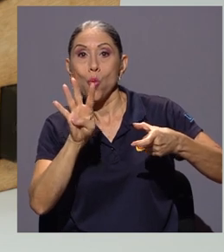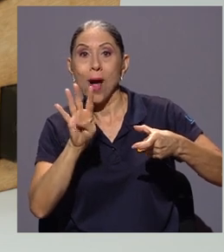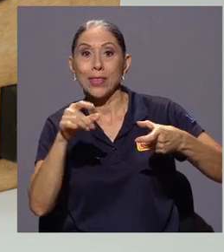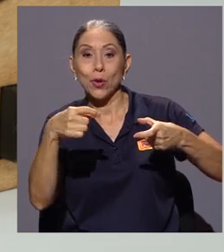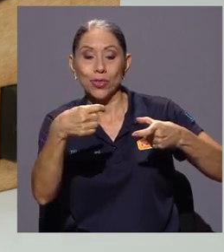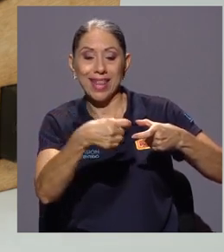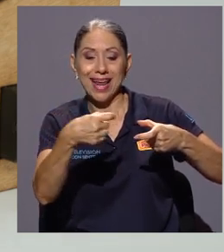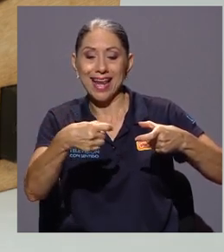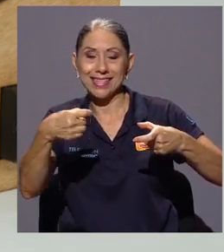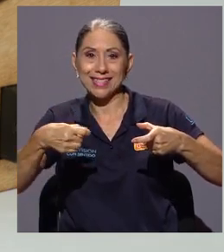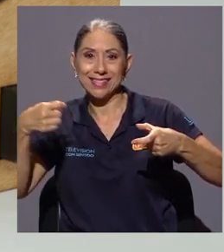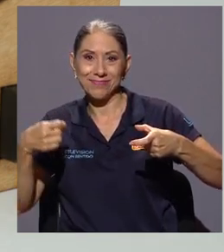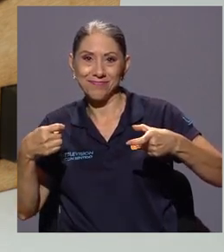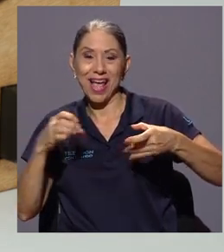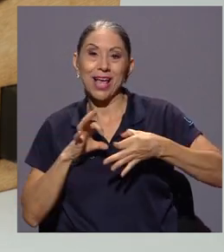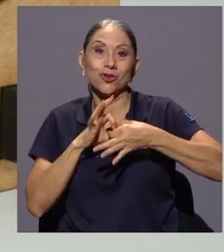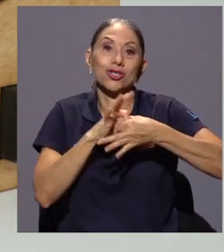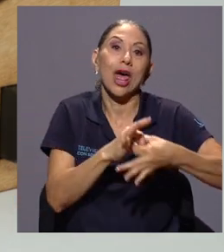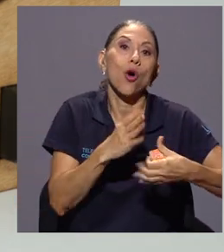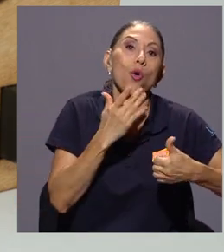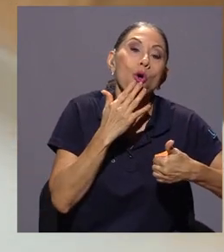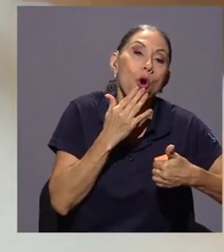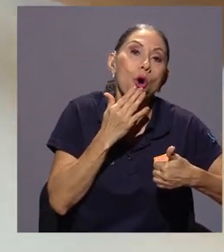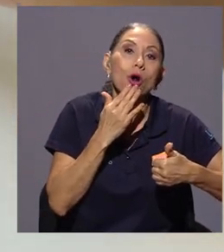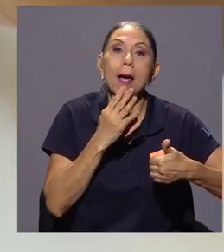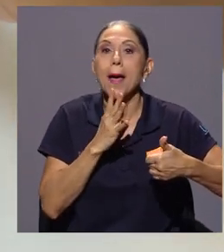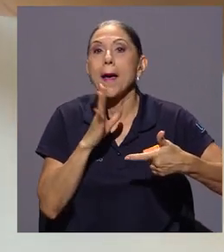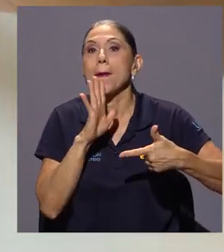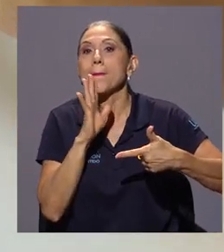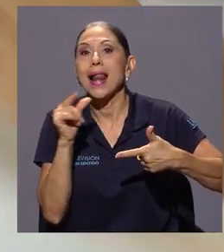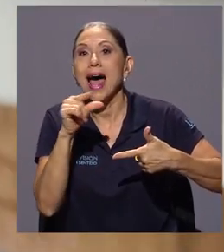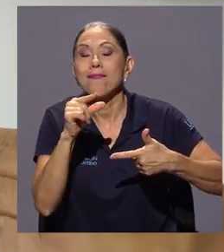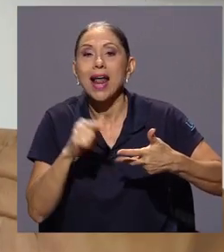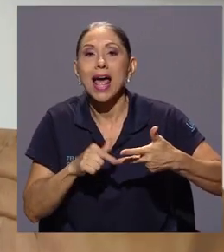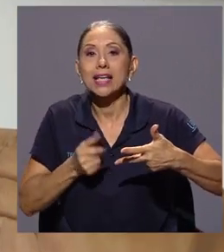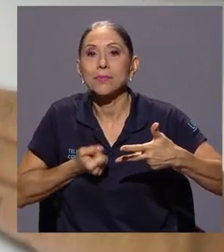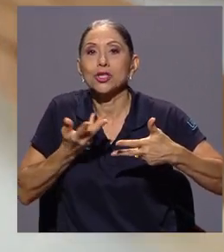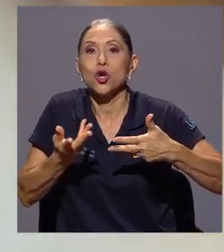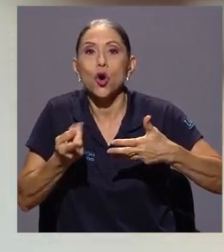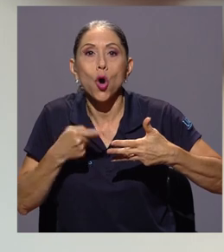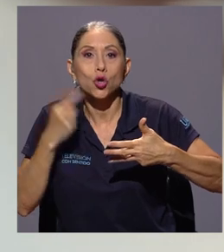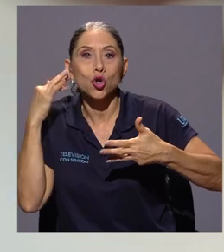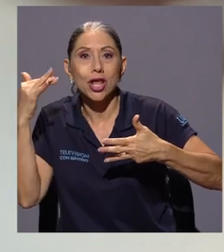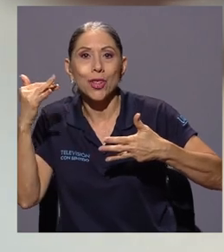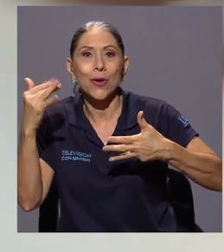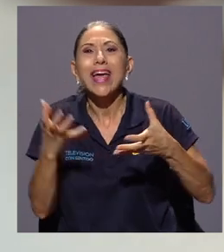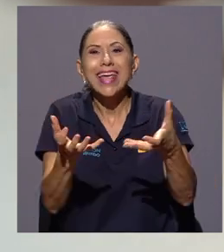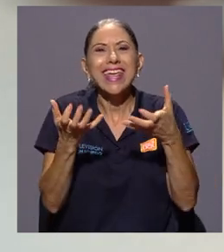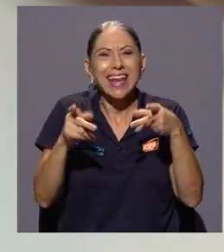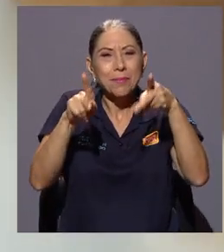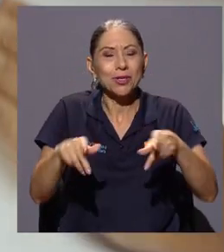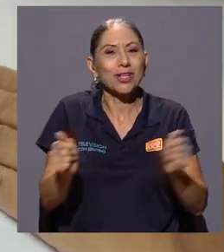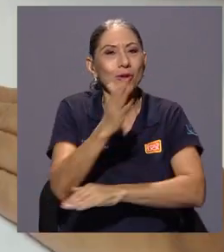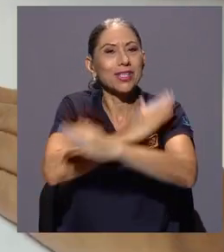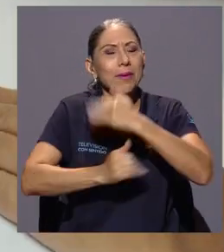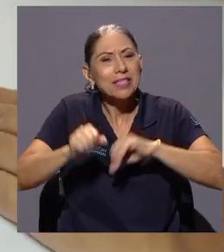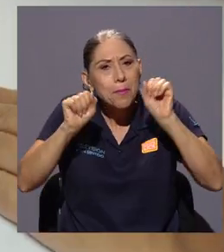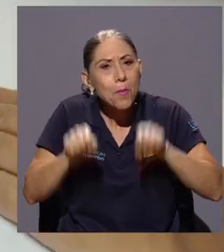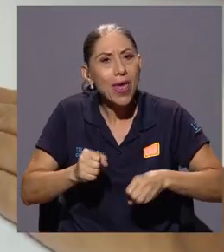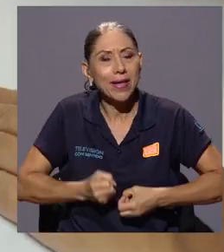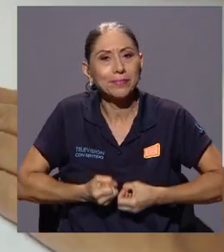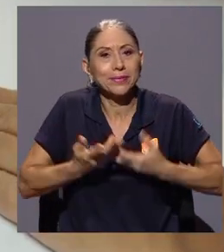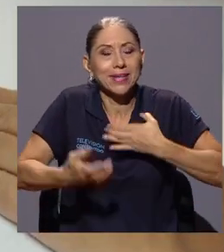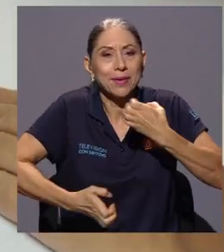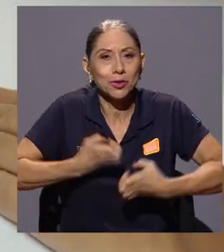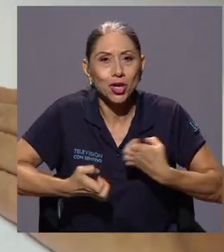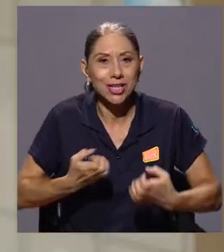cada una asociada a un color, palabra, expresión y sonido y con él se busca mejora la interacción de personas con discapacidad, especialmente en la expresión